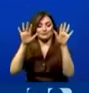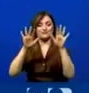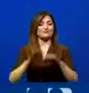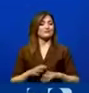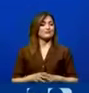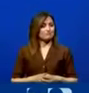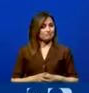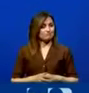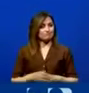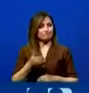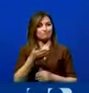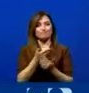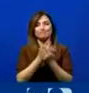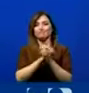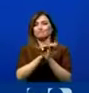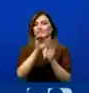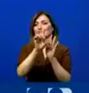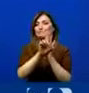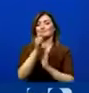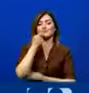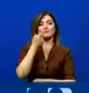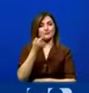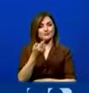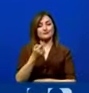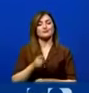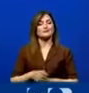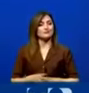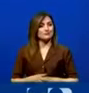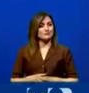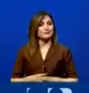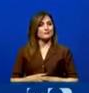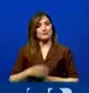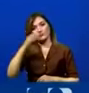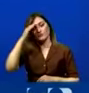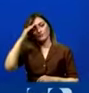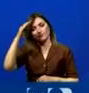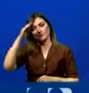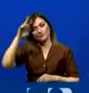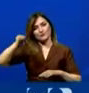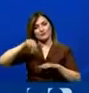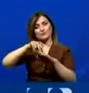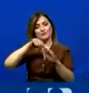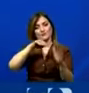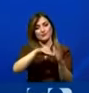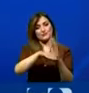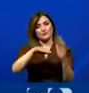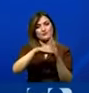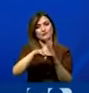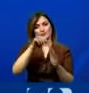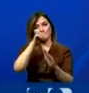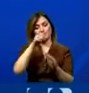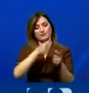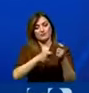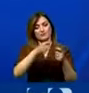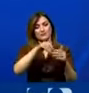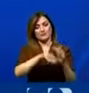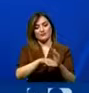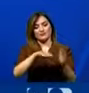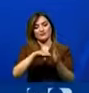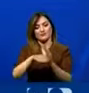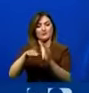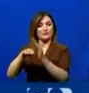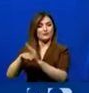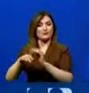está señalado en la ley. Guarda la Policía Nacional esas sustancias en depósito